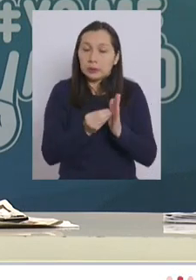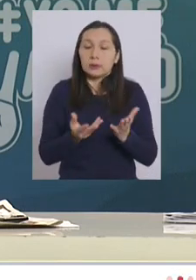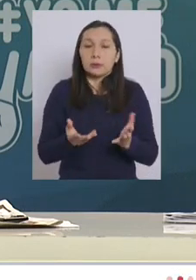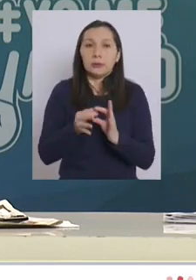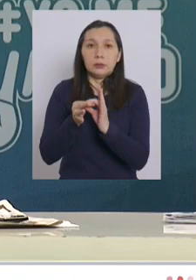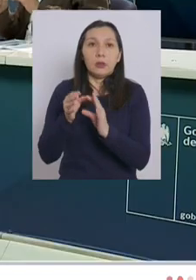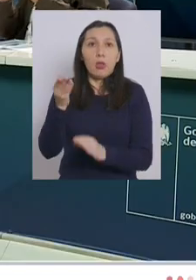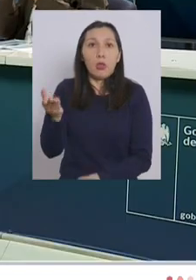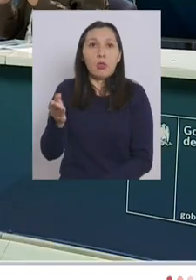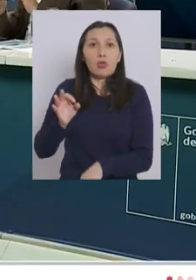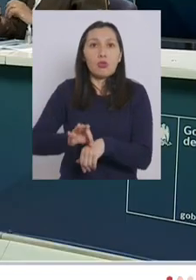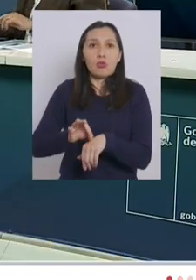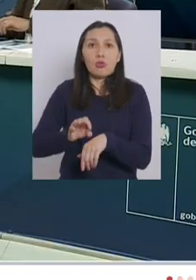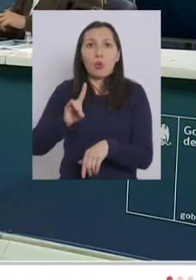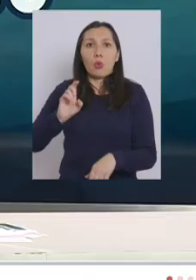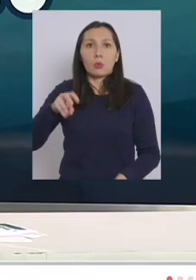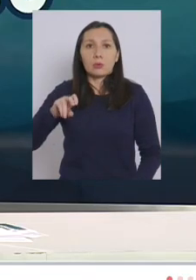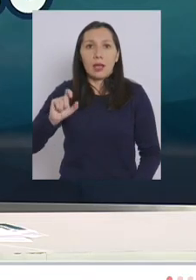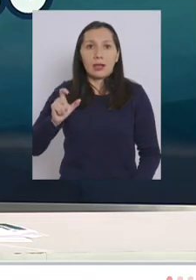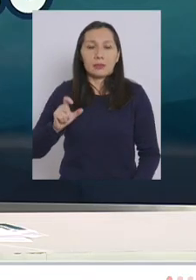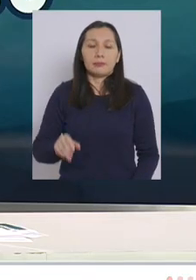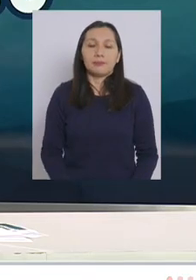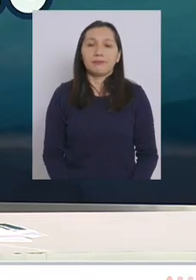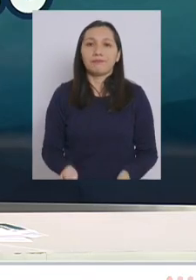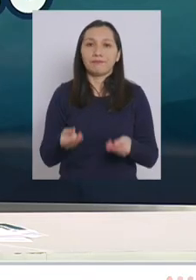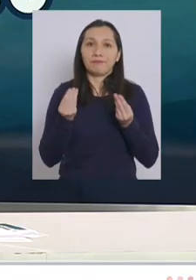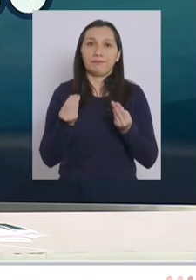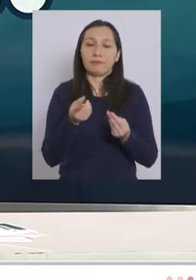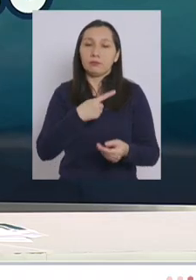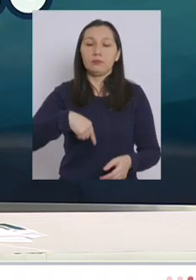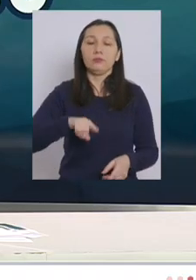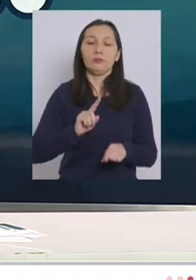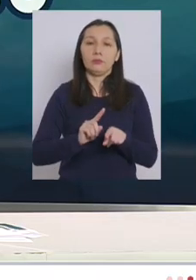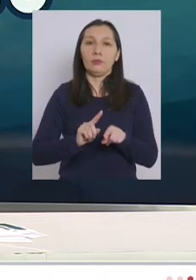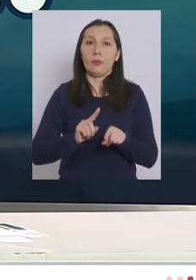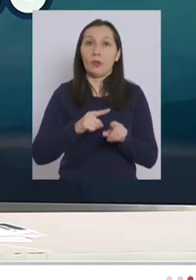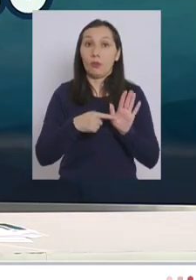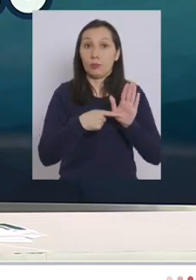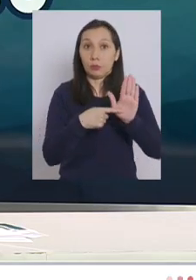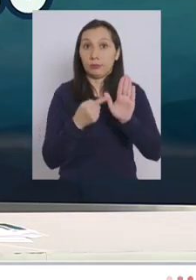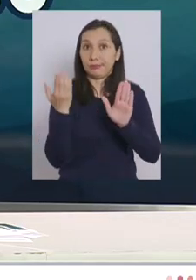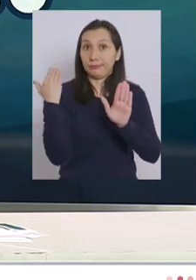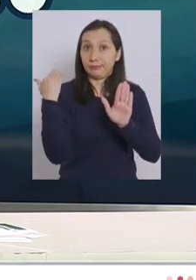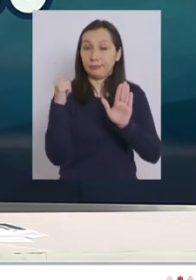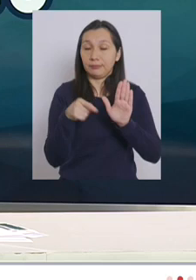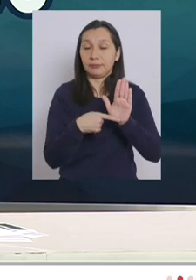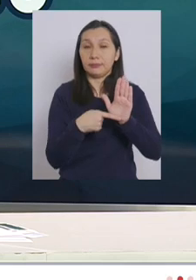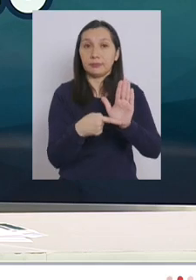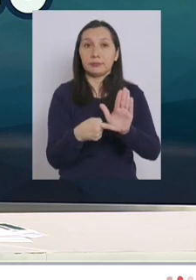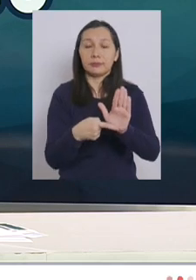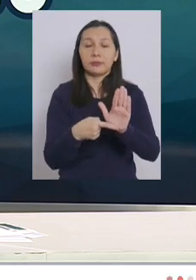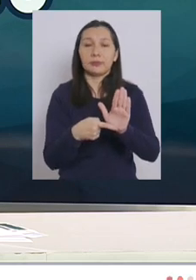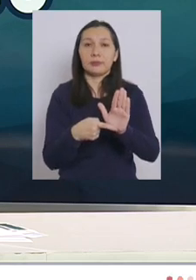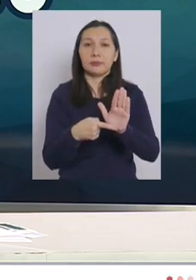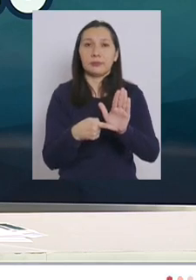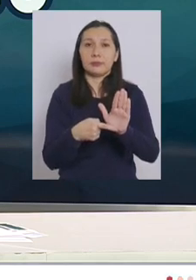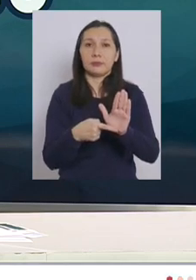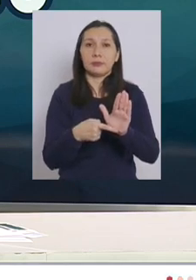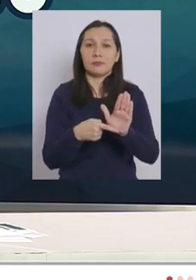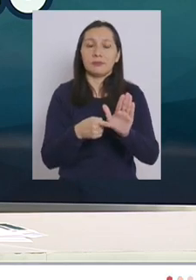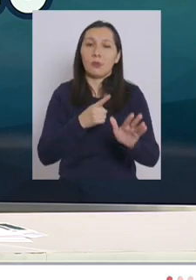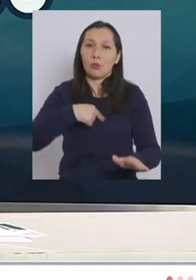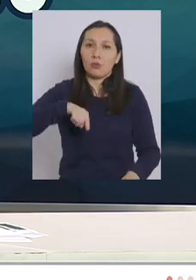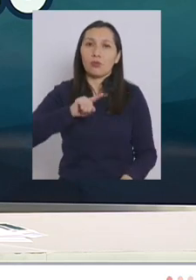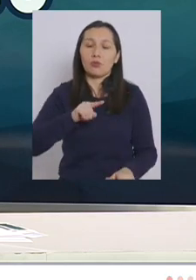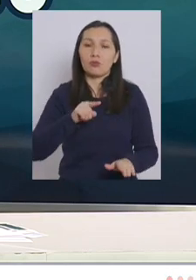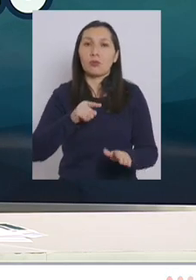doctor Duñac sí bueno hemos como mostré anteriormente hemos